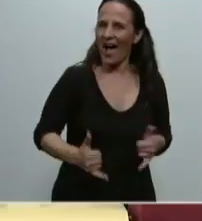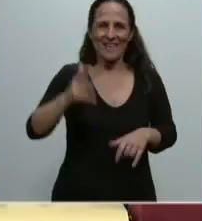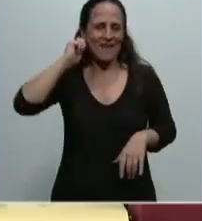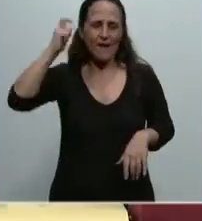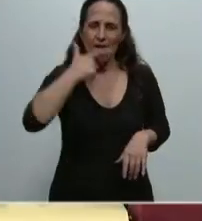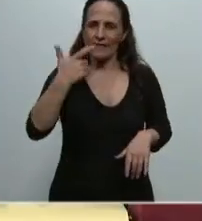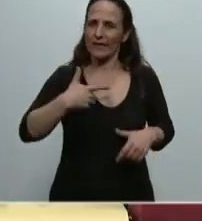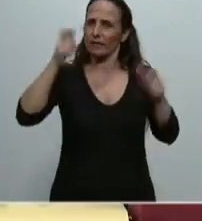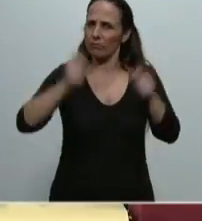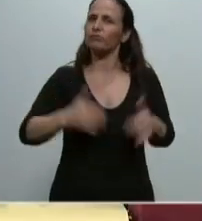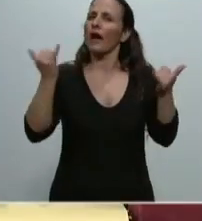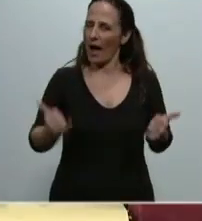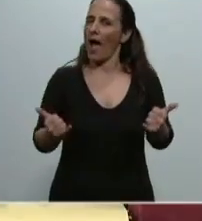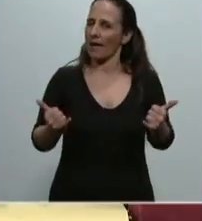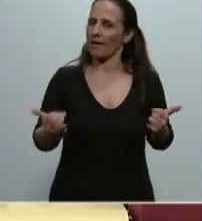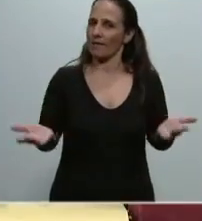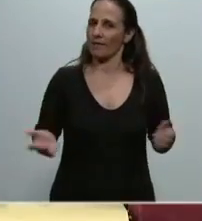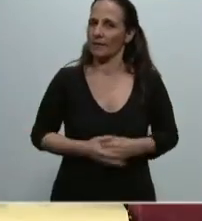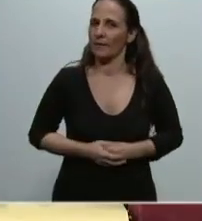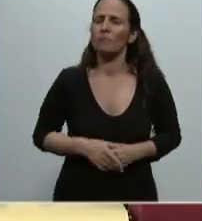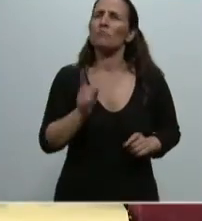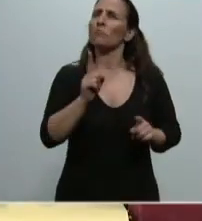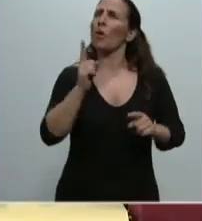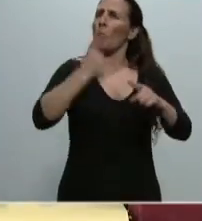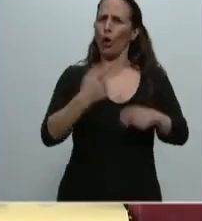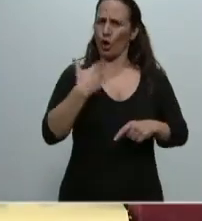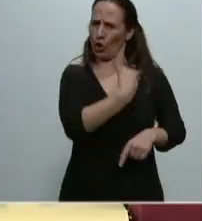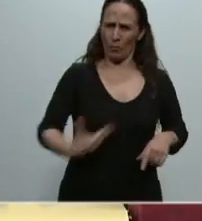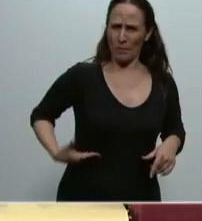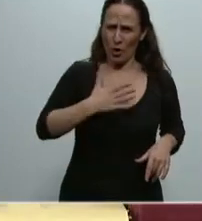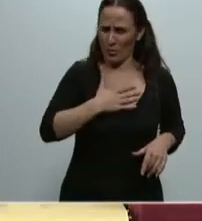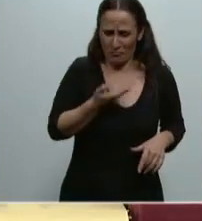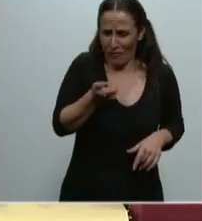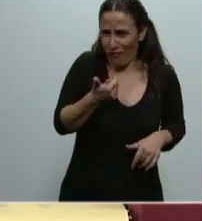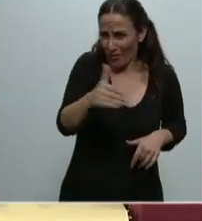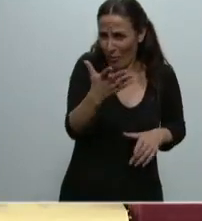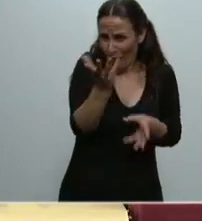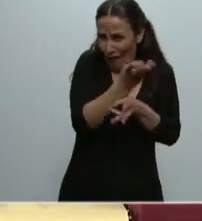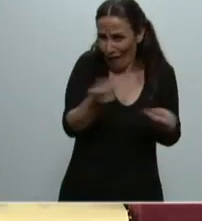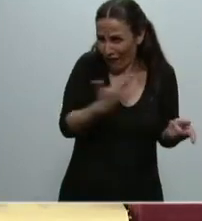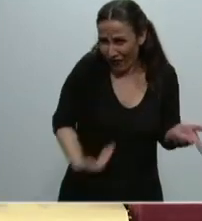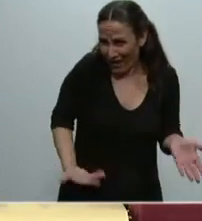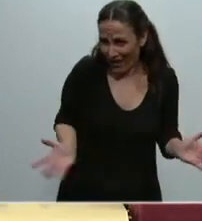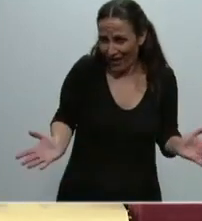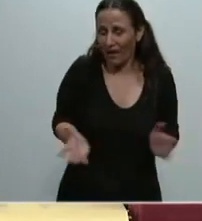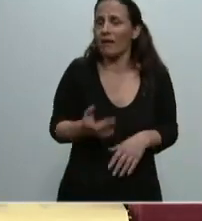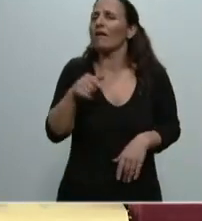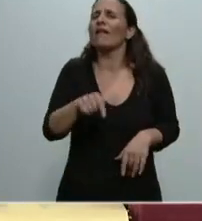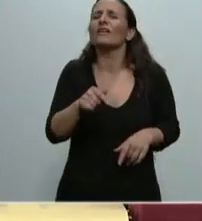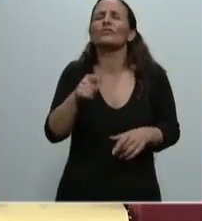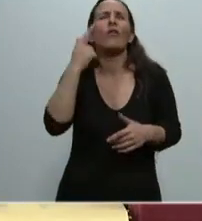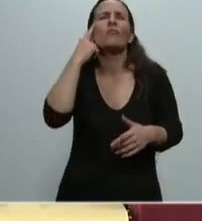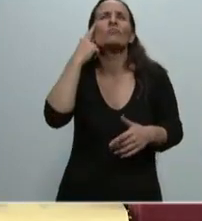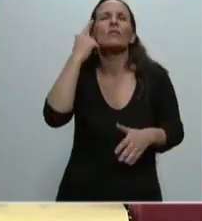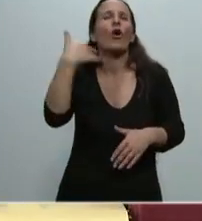En estos momentos en que la Argentina no para mi gobierno, porque a mí me falta muy poco tiempo para terminar mi mandato, esto es para los